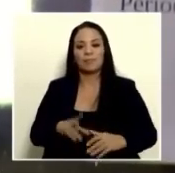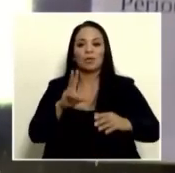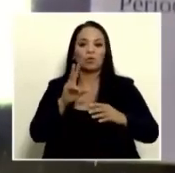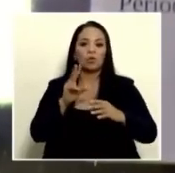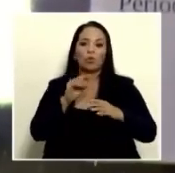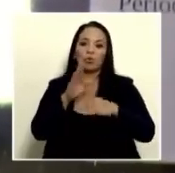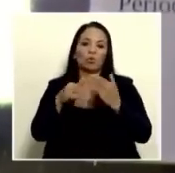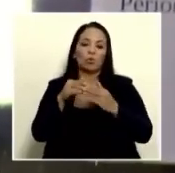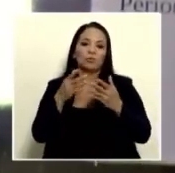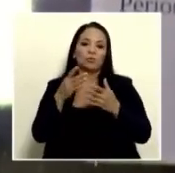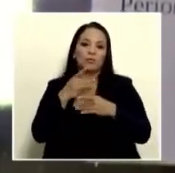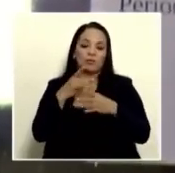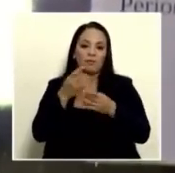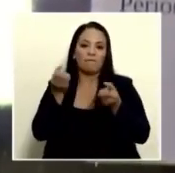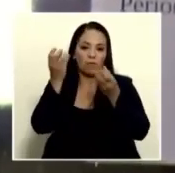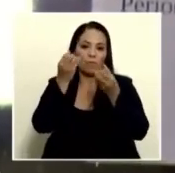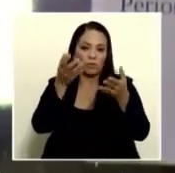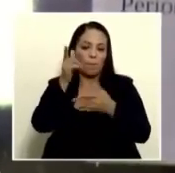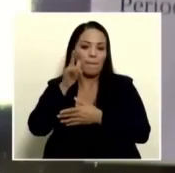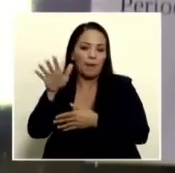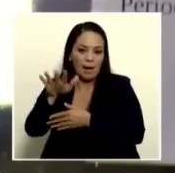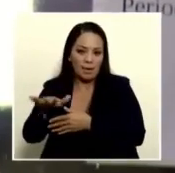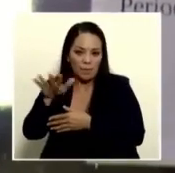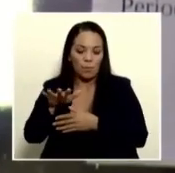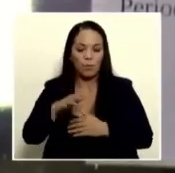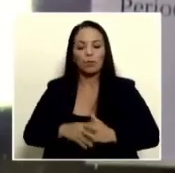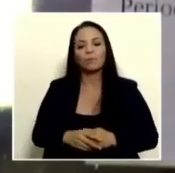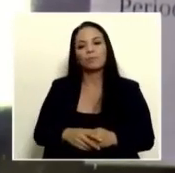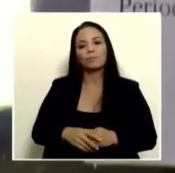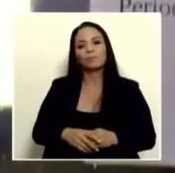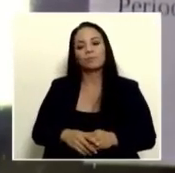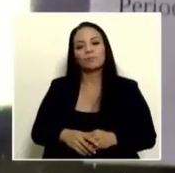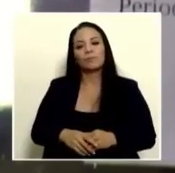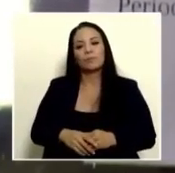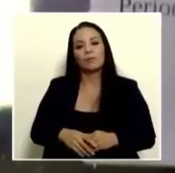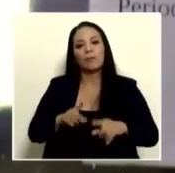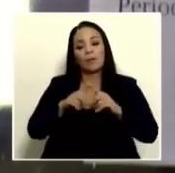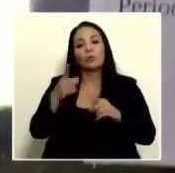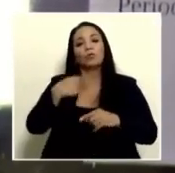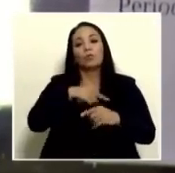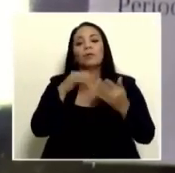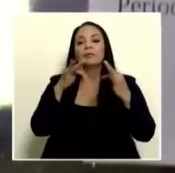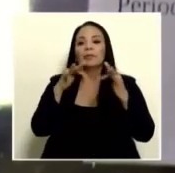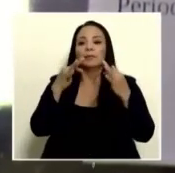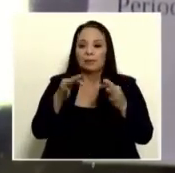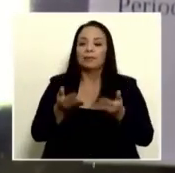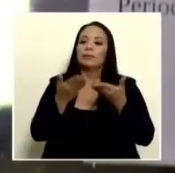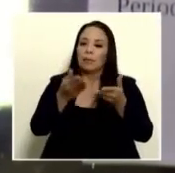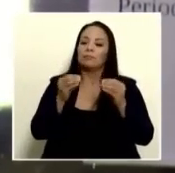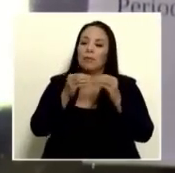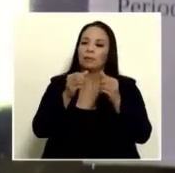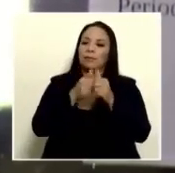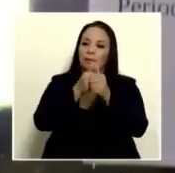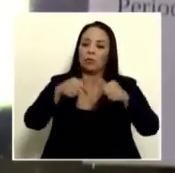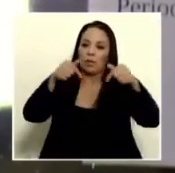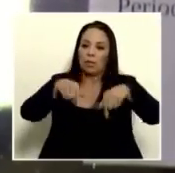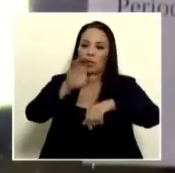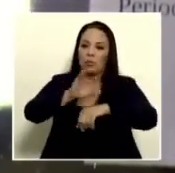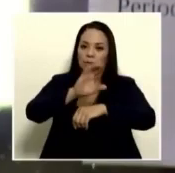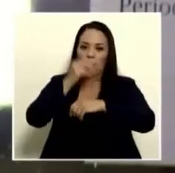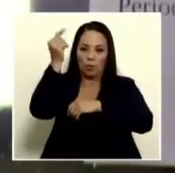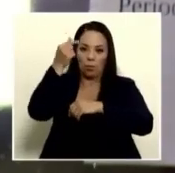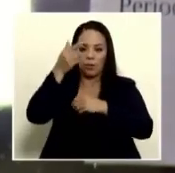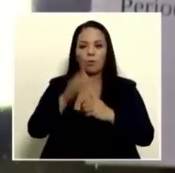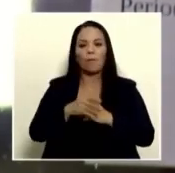interesados en lo que pueda ser información para limón pero básicamente nosotros vamos a tratar de estarle dando más seguimiento aquí en el consejo de gobierno